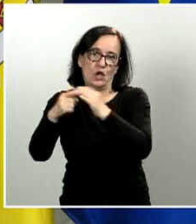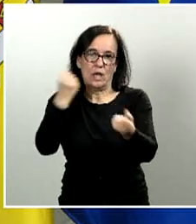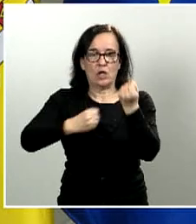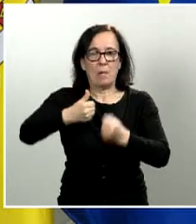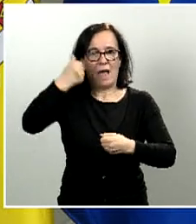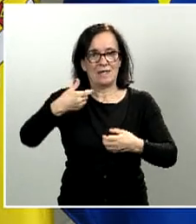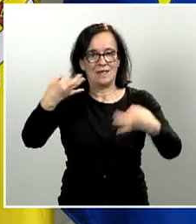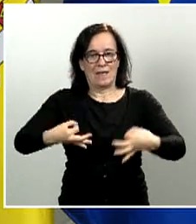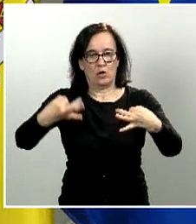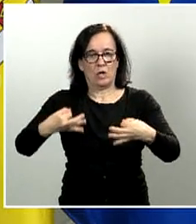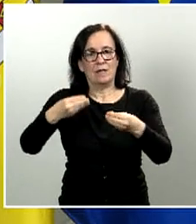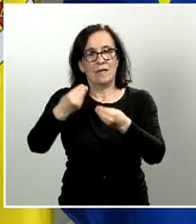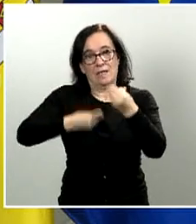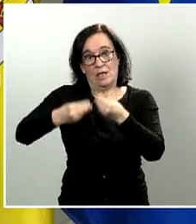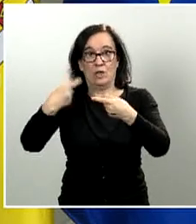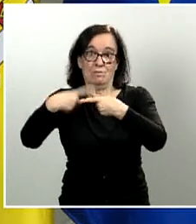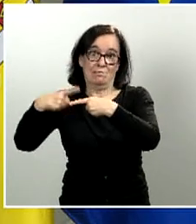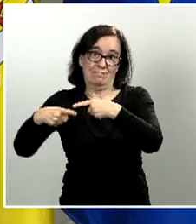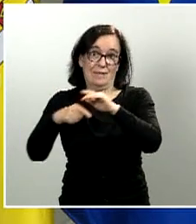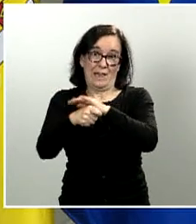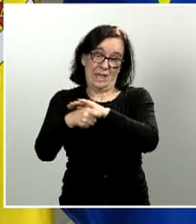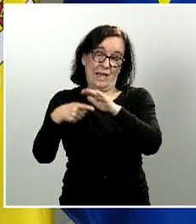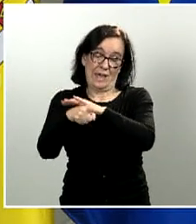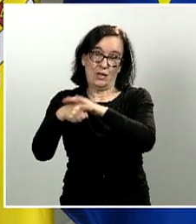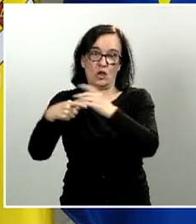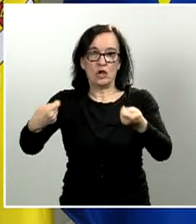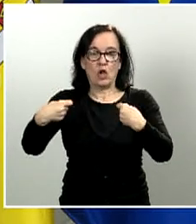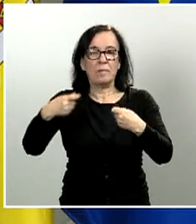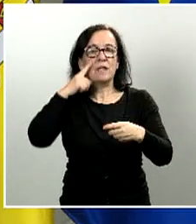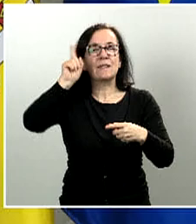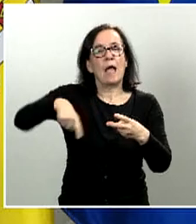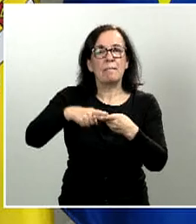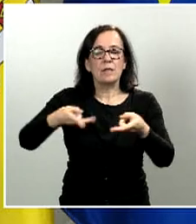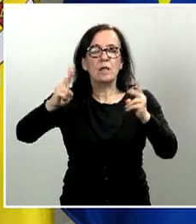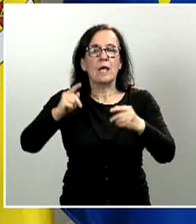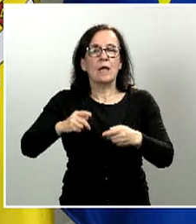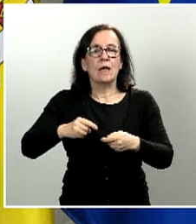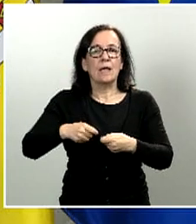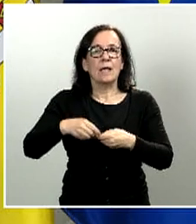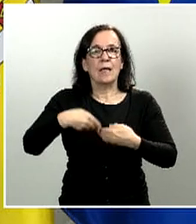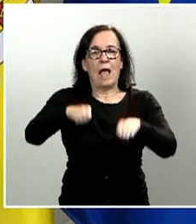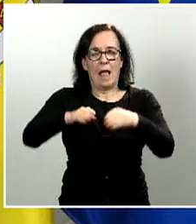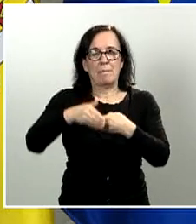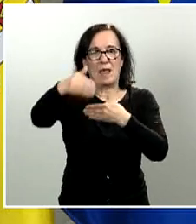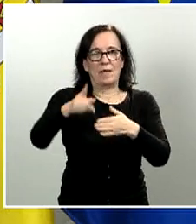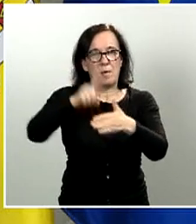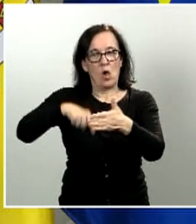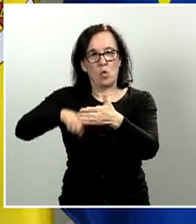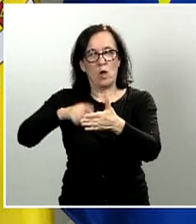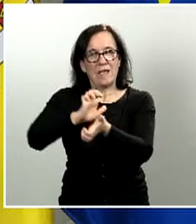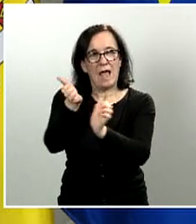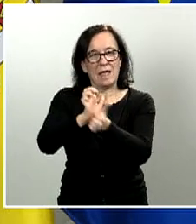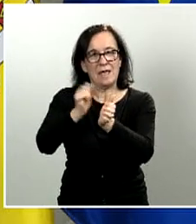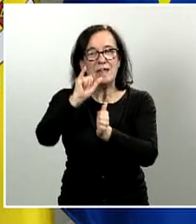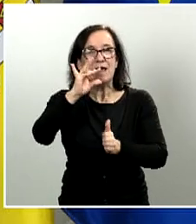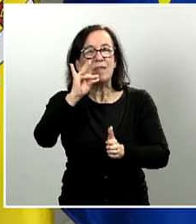operaciones comerciales. Finalmente, en este capítulo se permite también el aplazamiento de las cuotas de los préstamos concedidos por el IDAE del